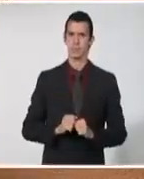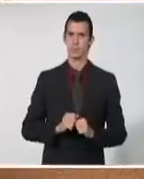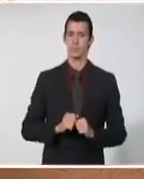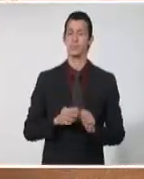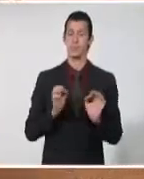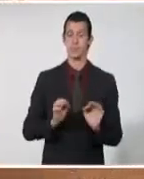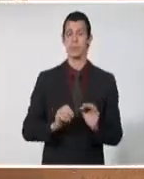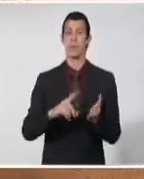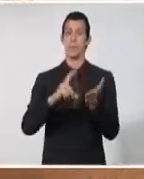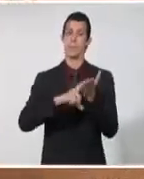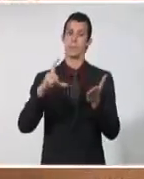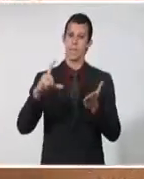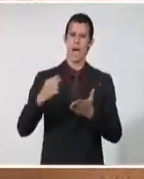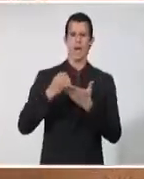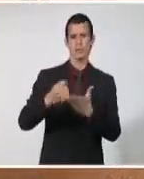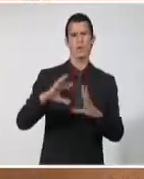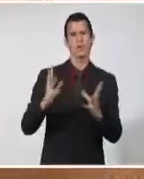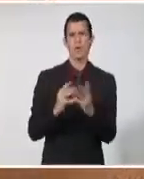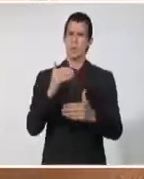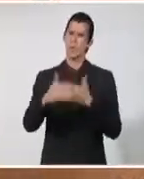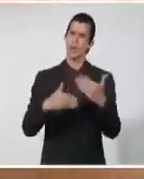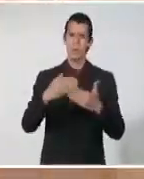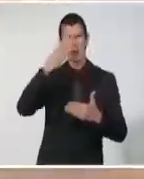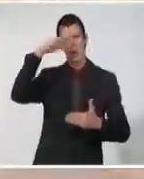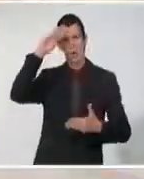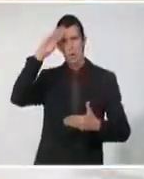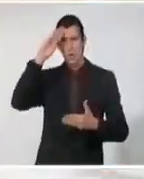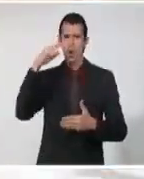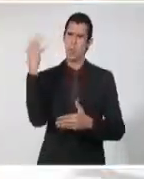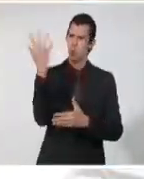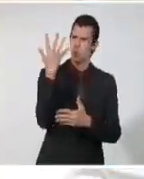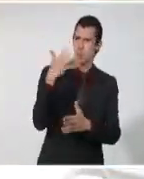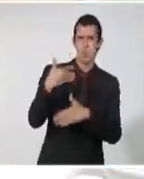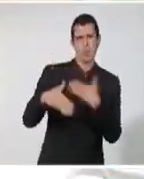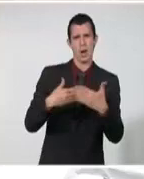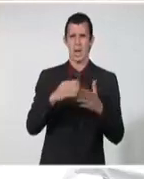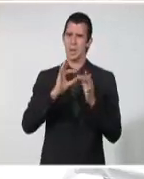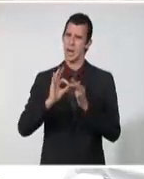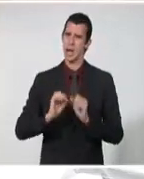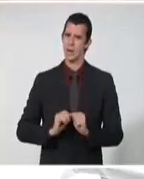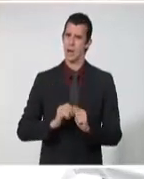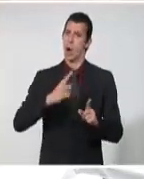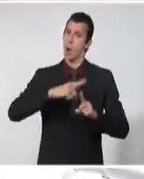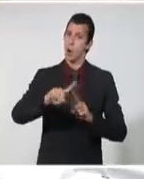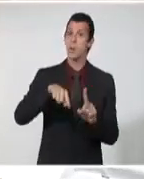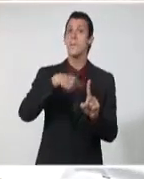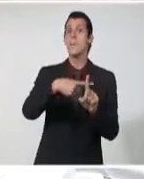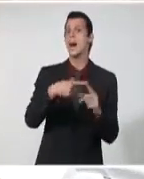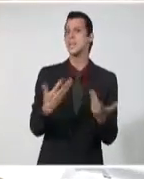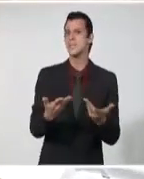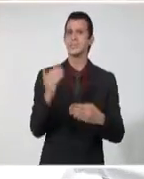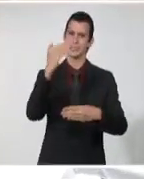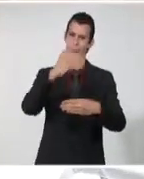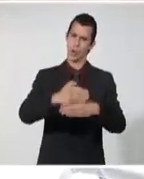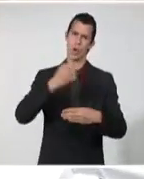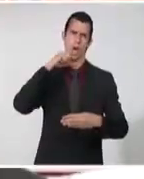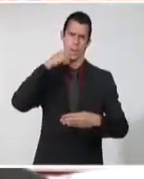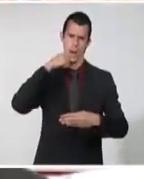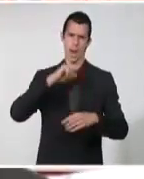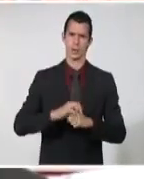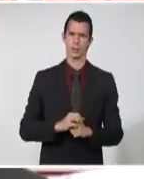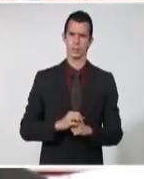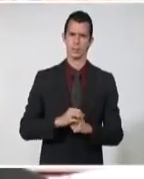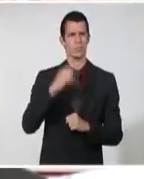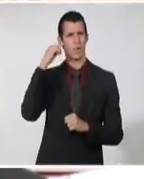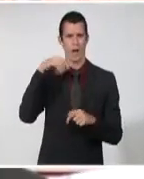recrudecido para rendir a nuestro pueblo por hambre y enfermedades, las campañas mediáticas que distorsionan nuestra verdad y el